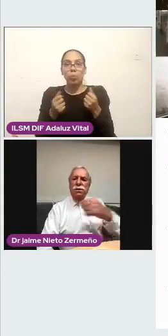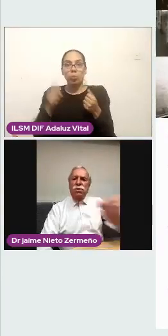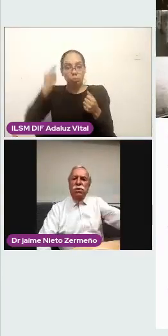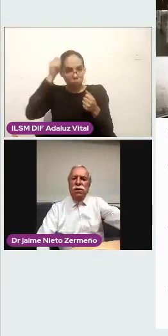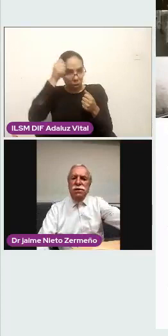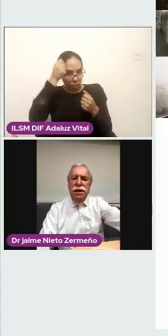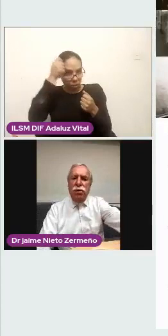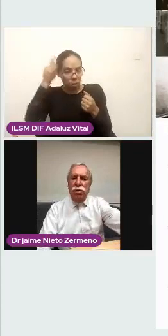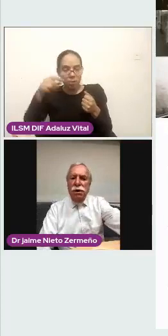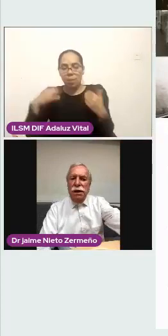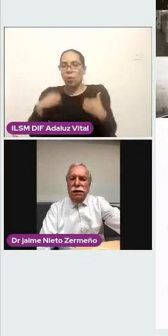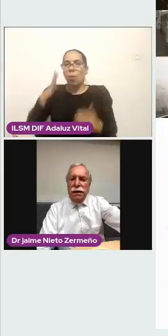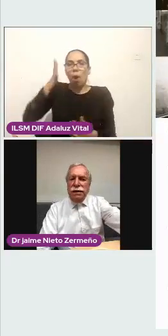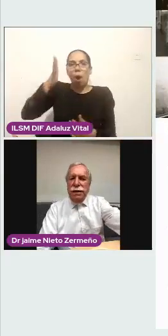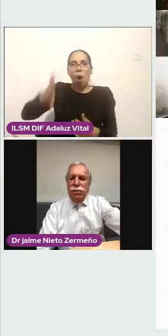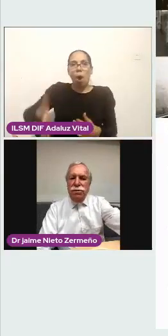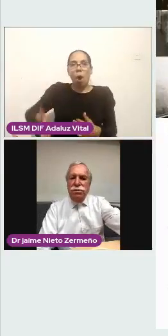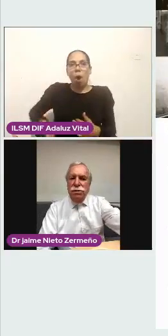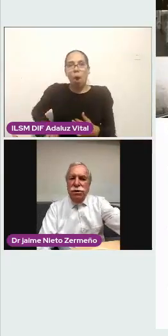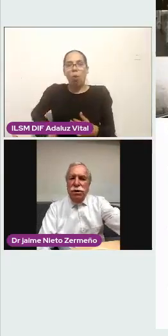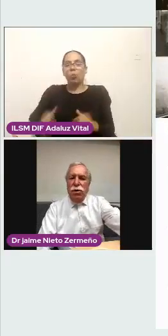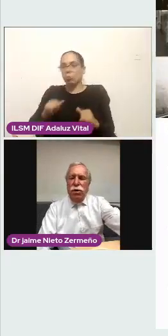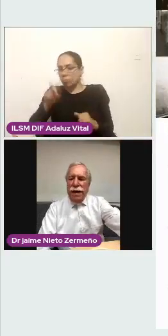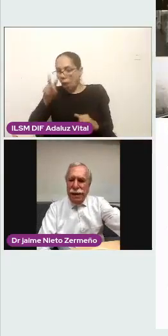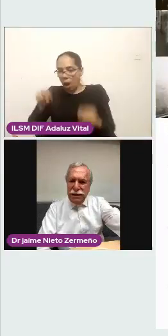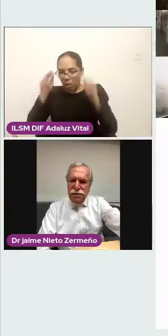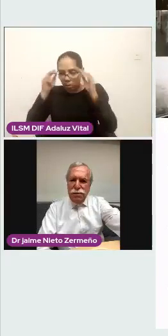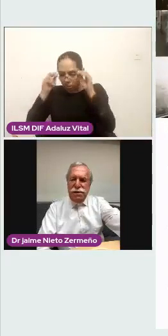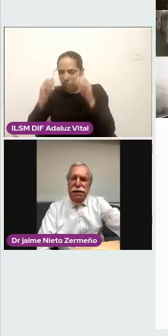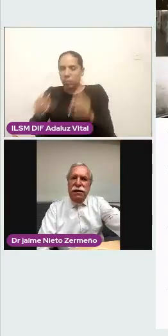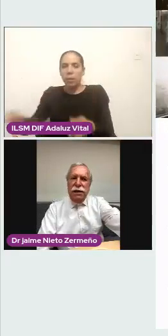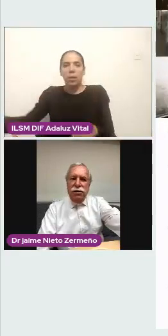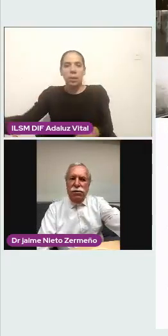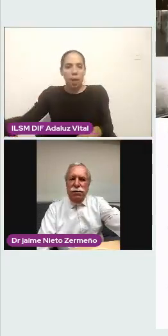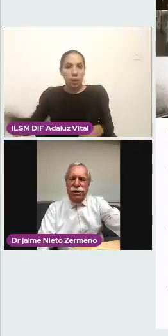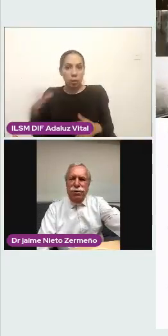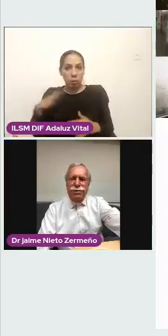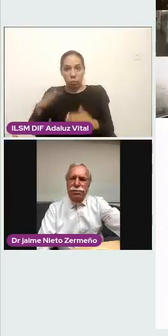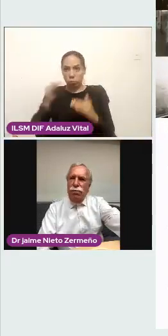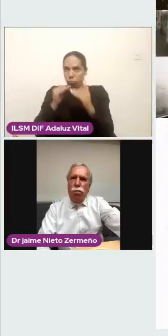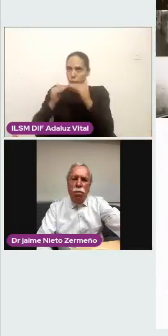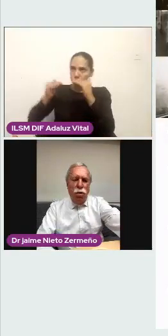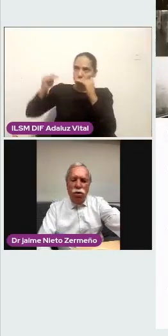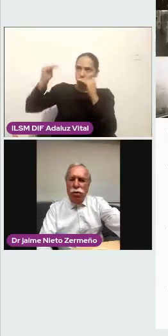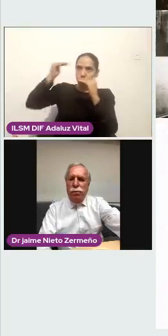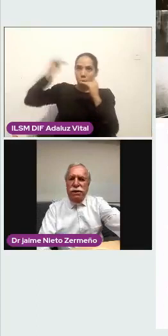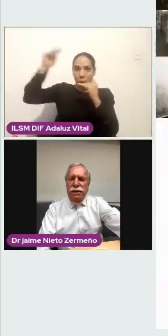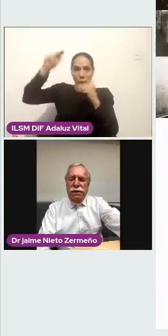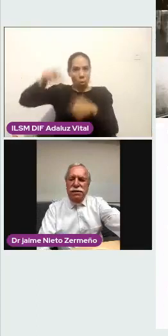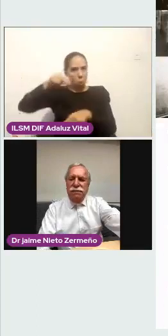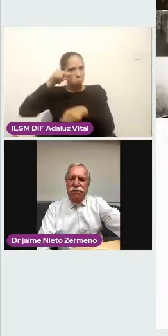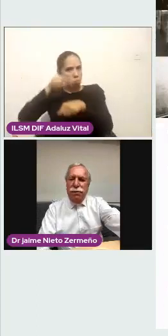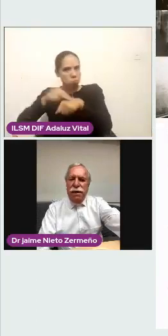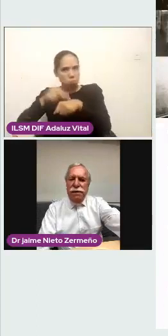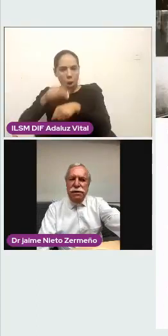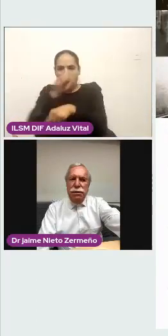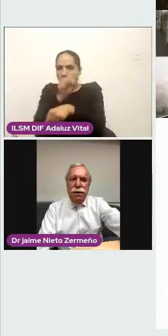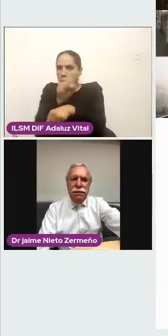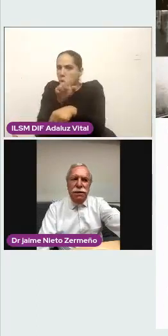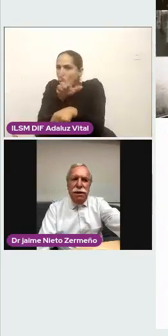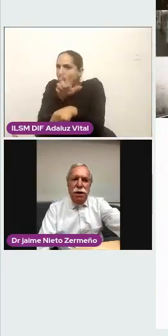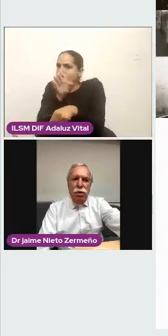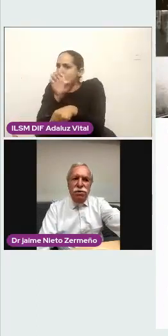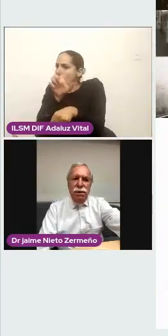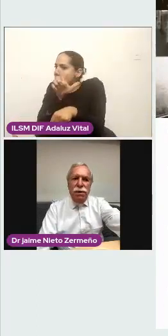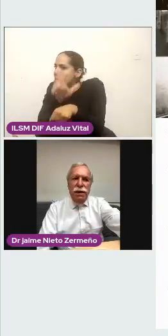enorgullece mucho decirlo. Tratamos con alta especialidad, con médicos muy competentes, enfermeras y